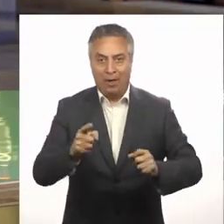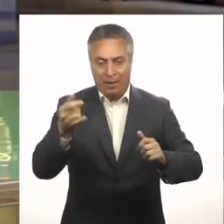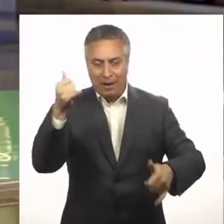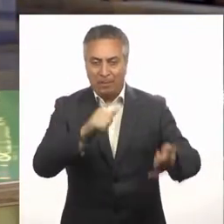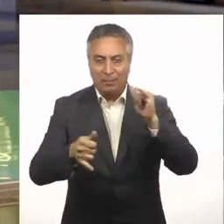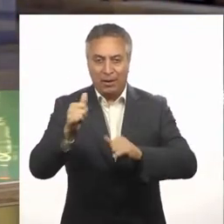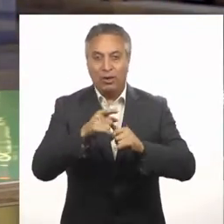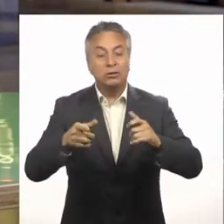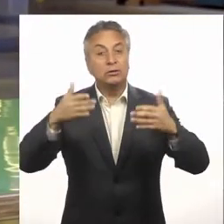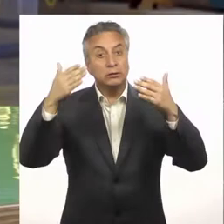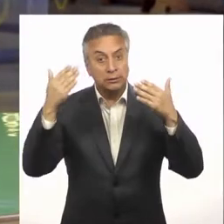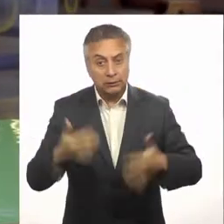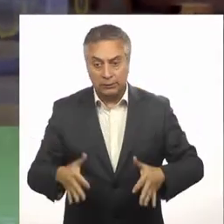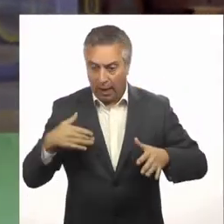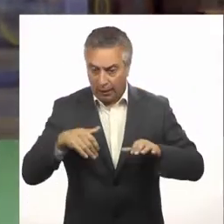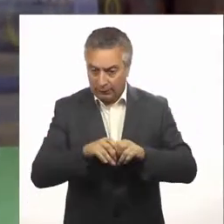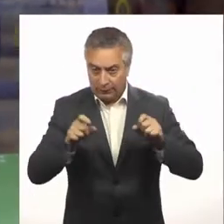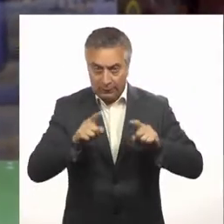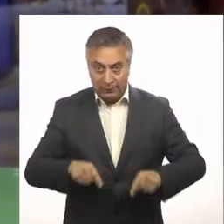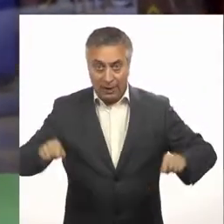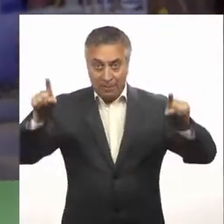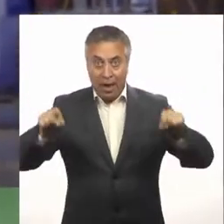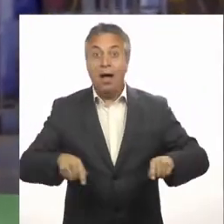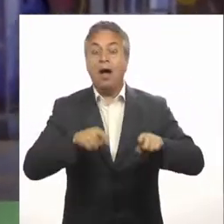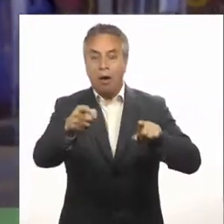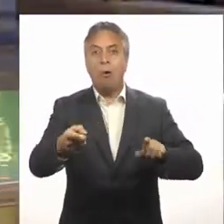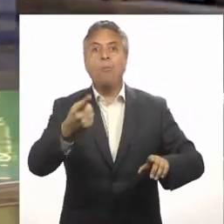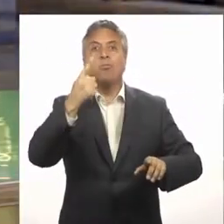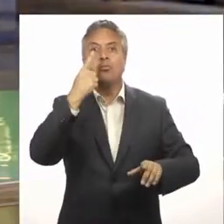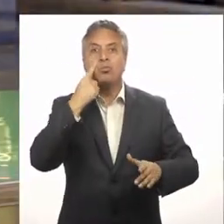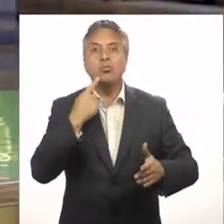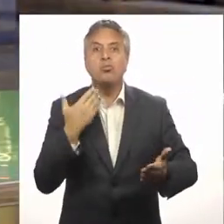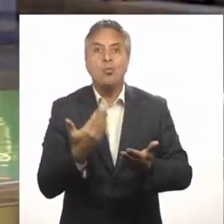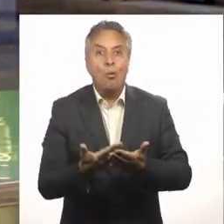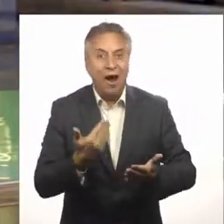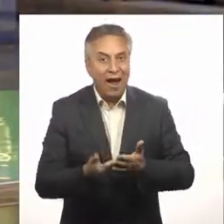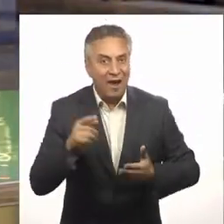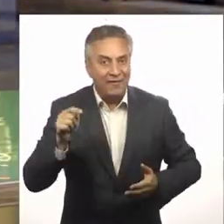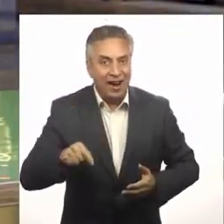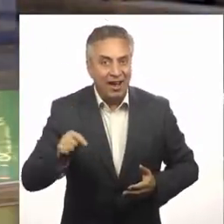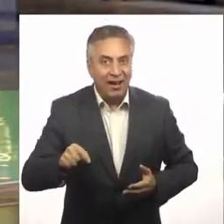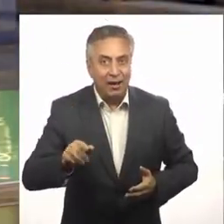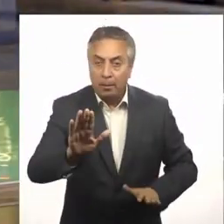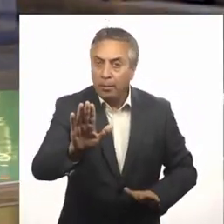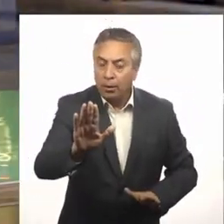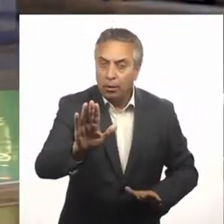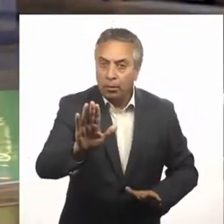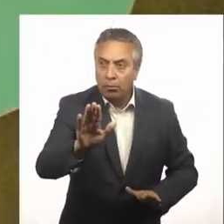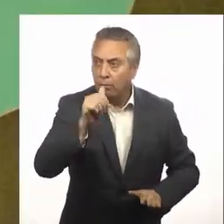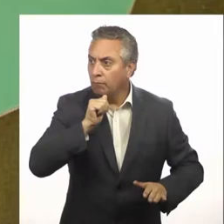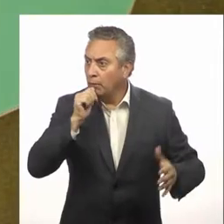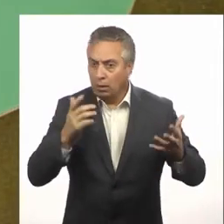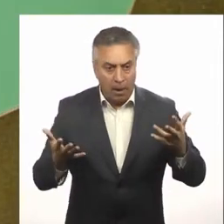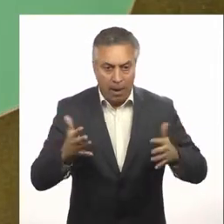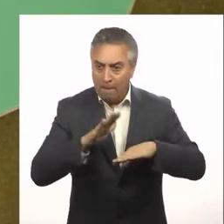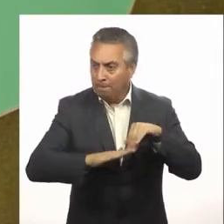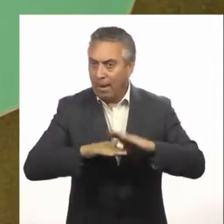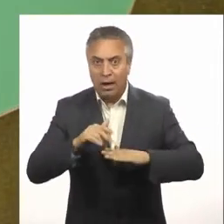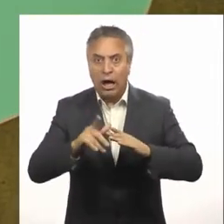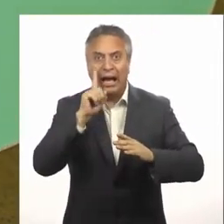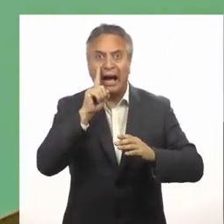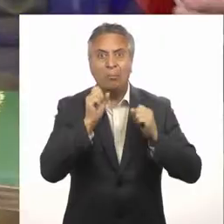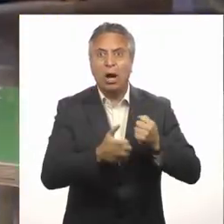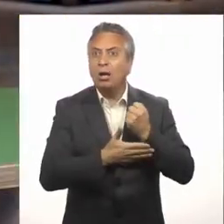conectado nuestro sistema, es momento de poner a prueba. Pero, me faltan manos. ¿Quién me puede ayudar?